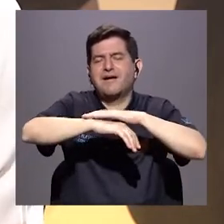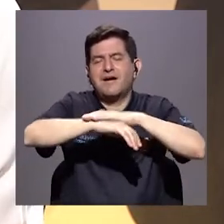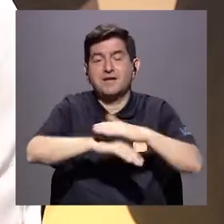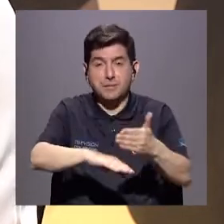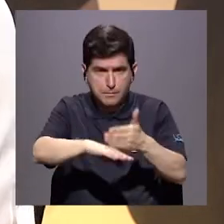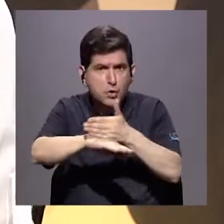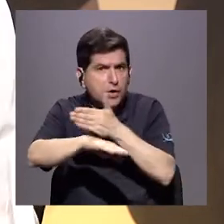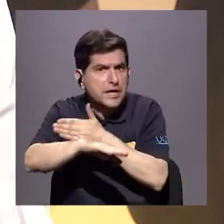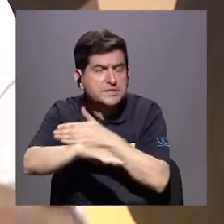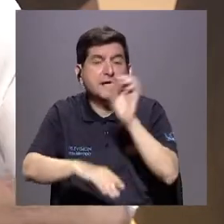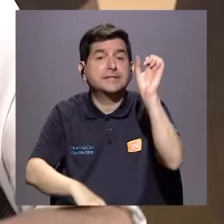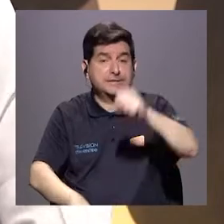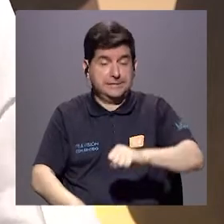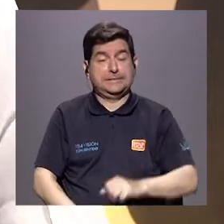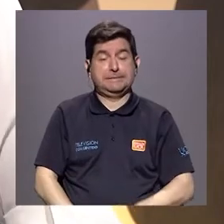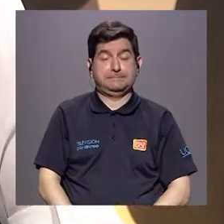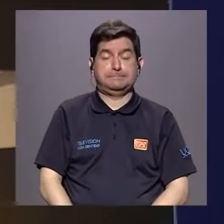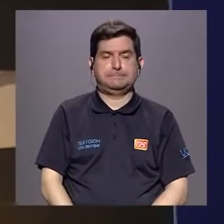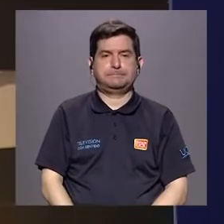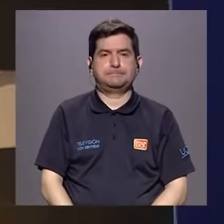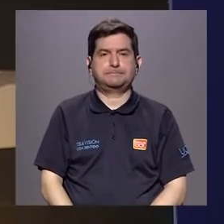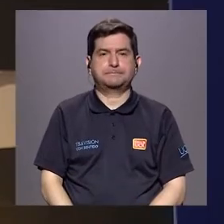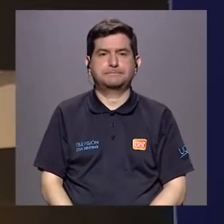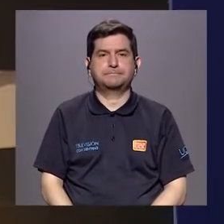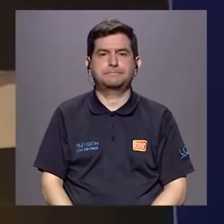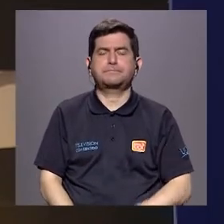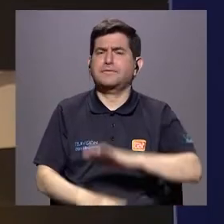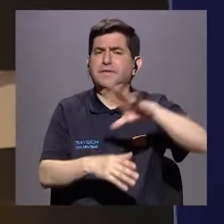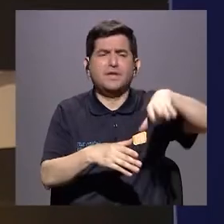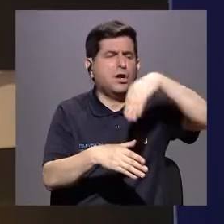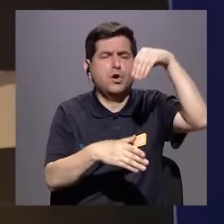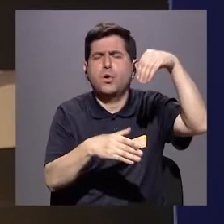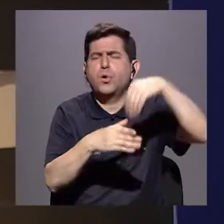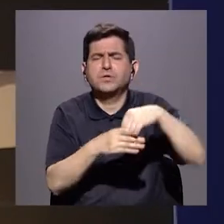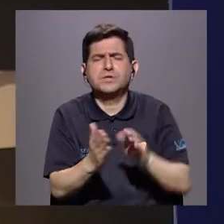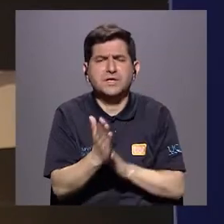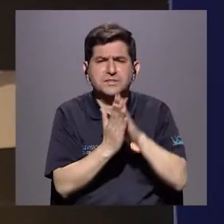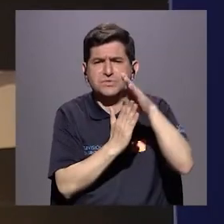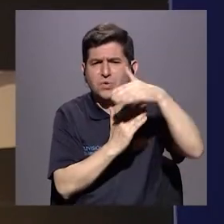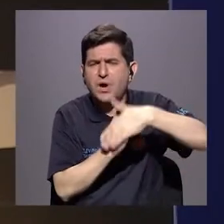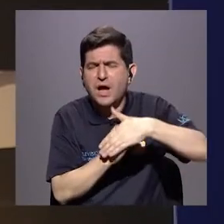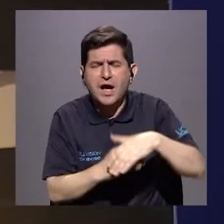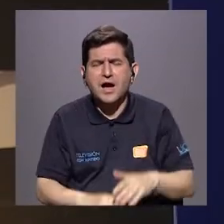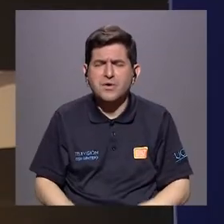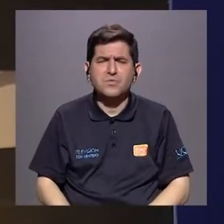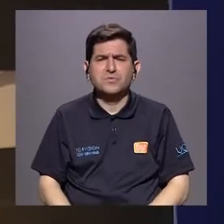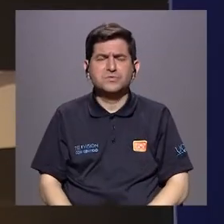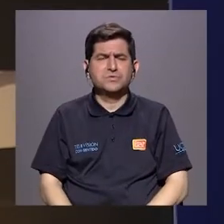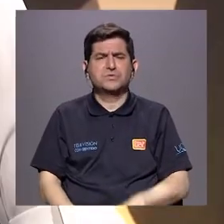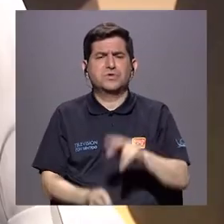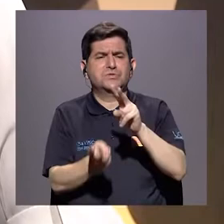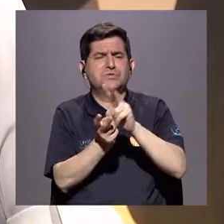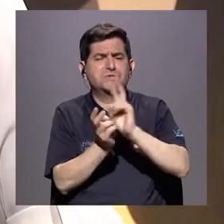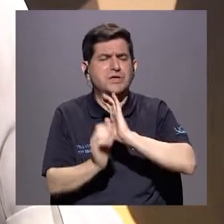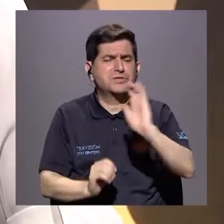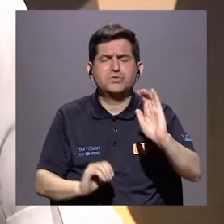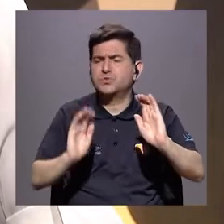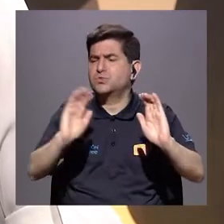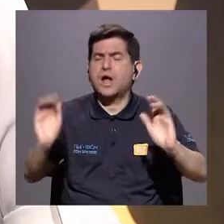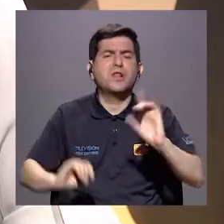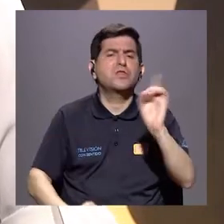progresivo. Es progresivo, sí. Ok. ¿En qué contextos puede darse el abuso sexual infantil? Sí.